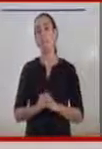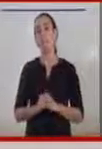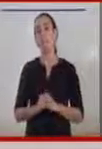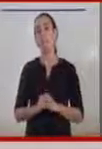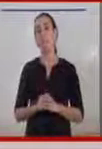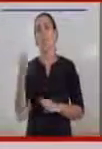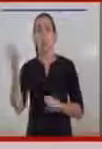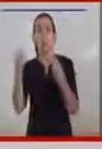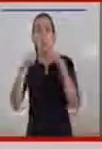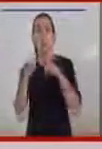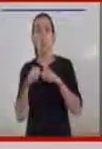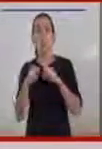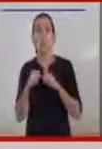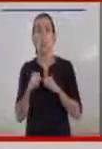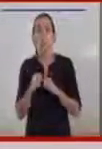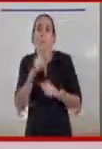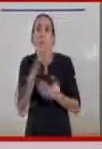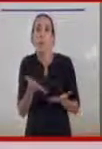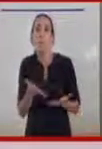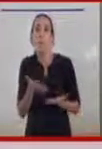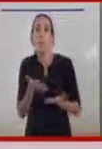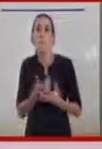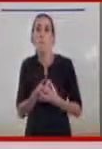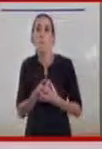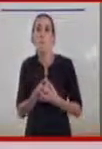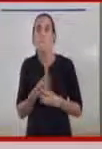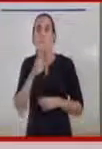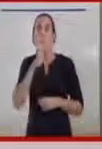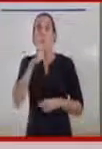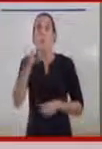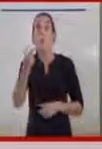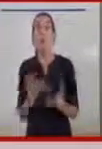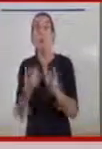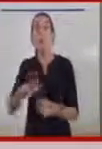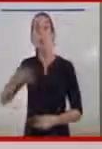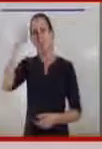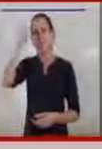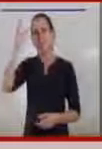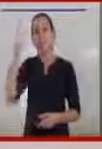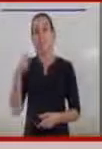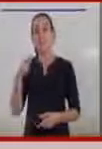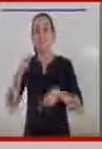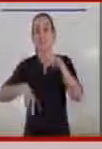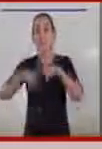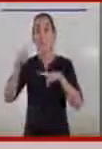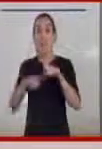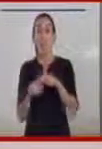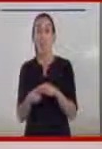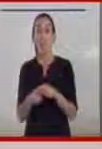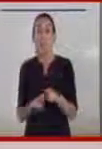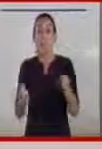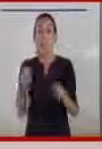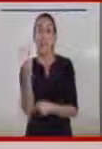Es práctico, pues bueno, porque es de cocina inteligente que, según la cantidad de comida que nosotros